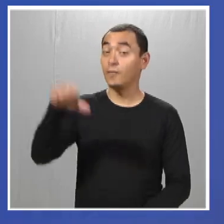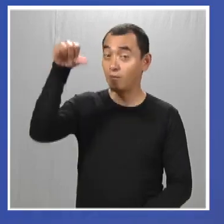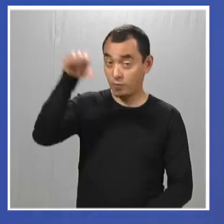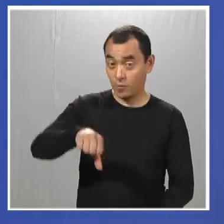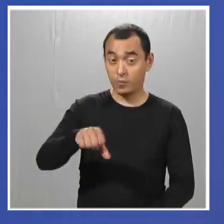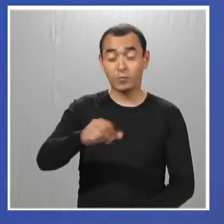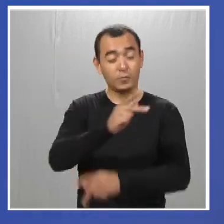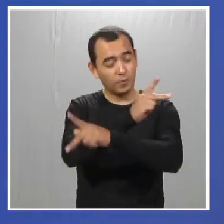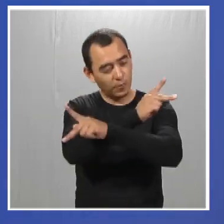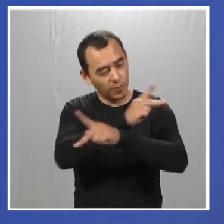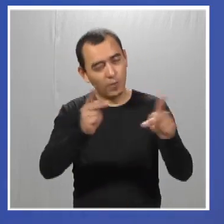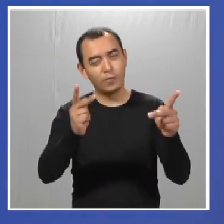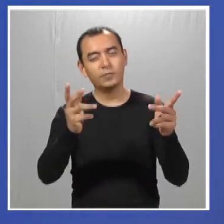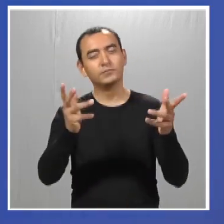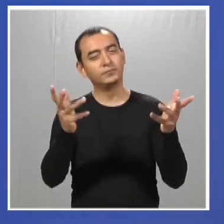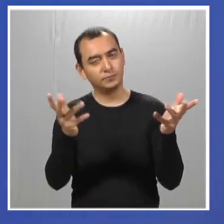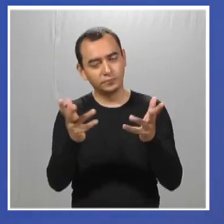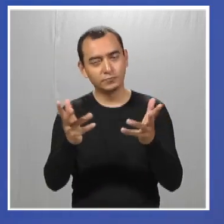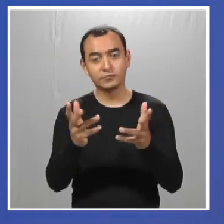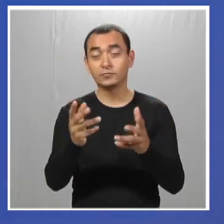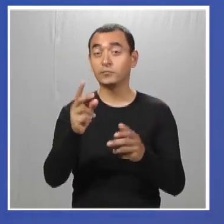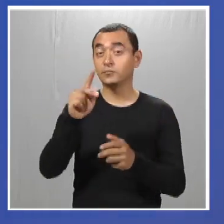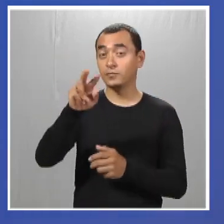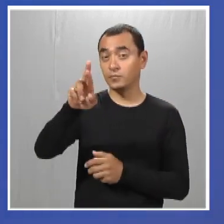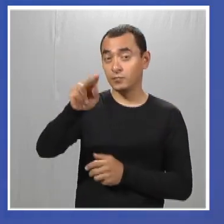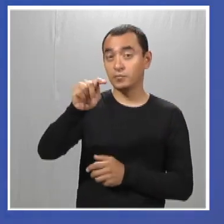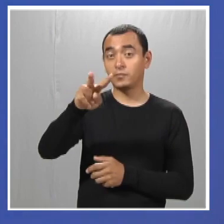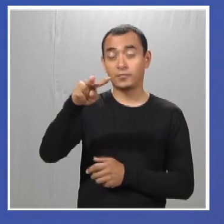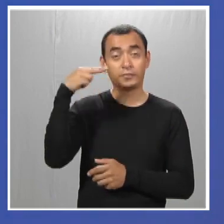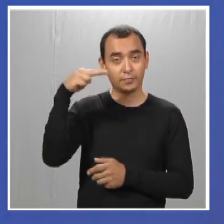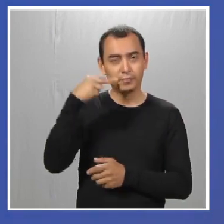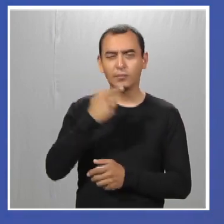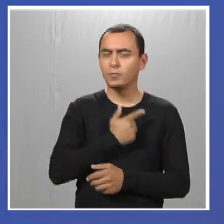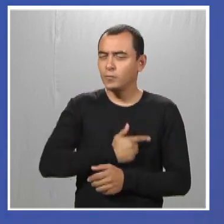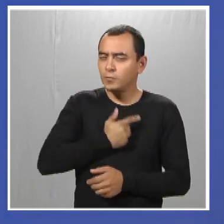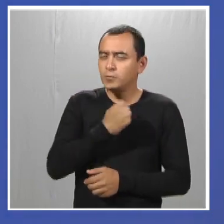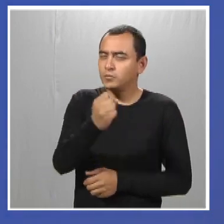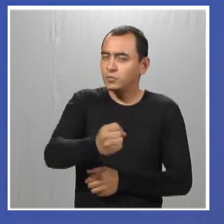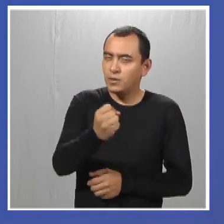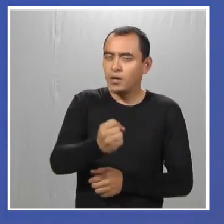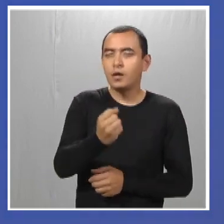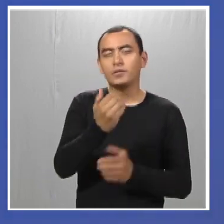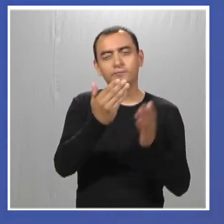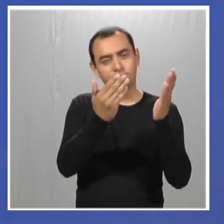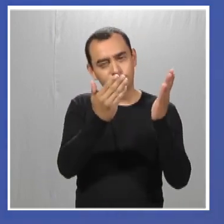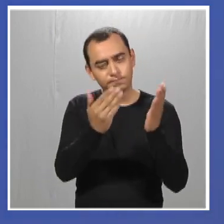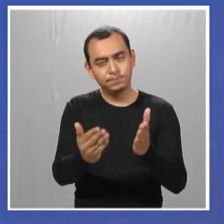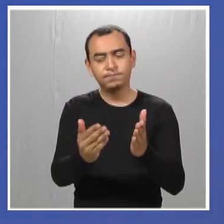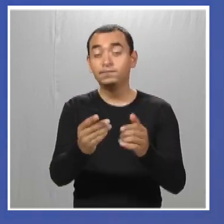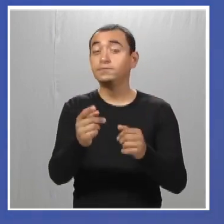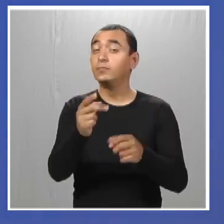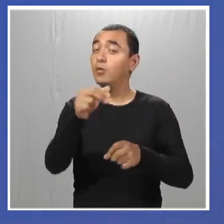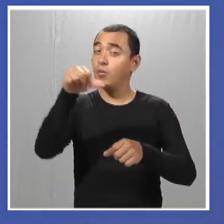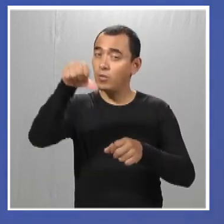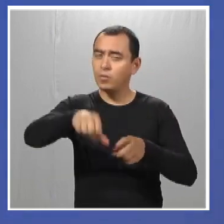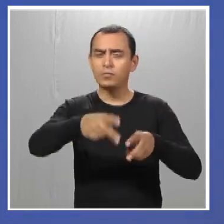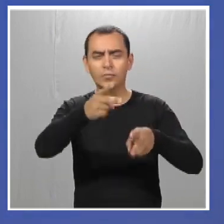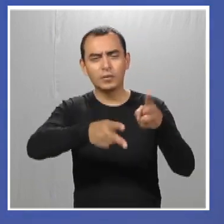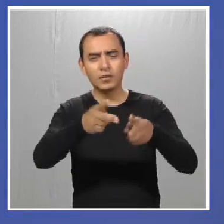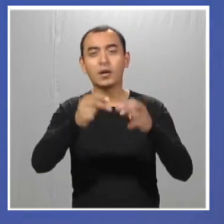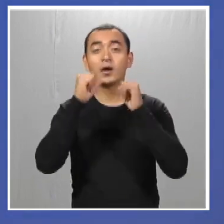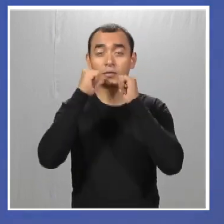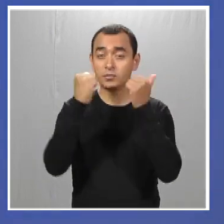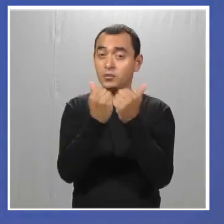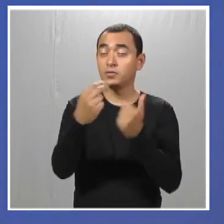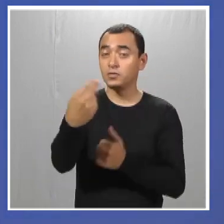Hoy aquí en Somos Todos, a través de Radio Televisión de Veracruz, nos da mucho gusto saludarles, recibirles y hoy para platicar de